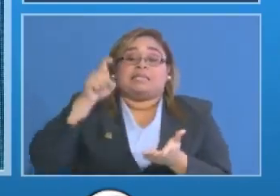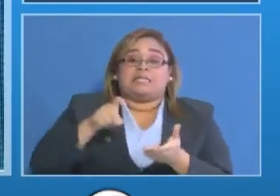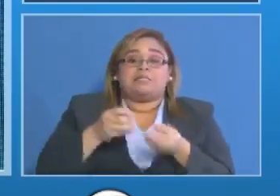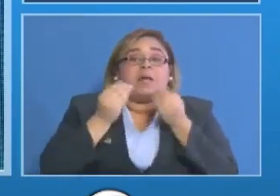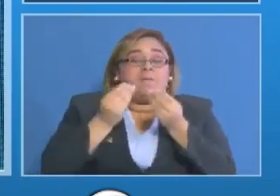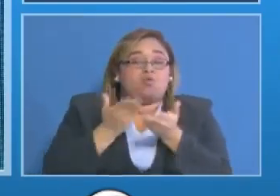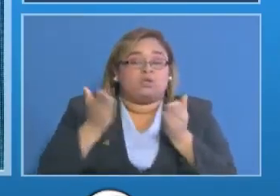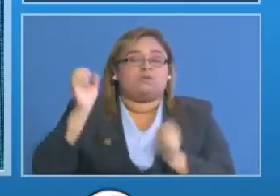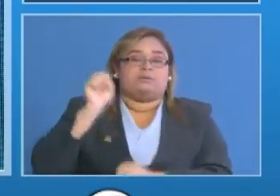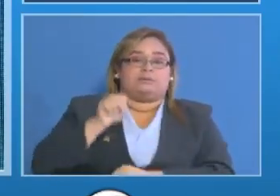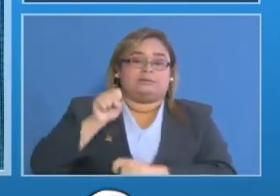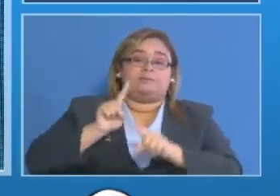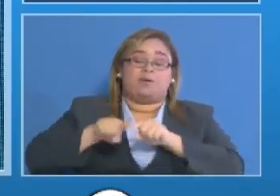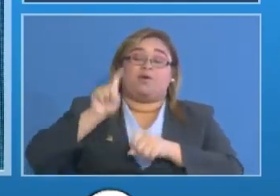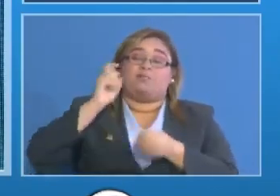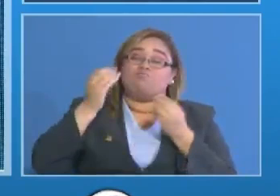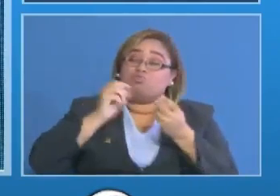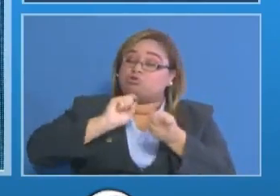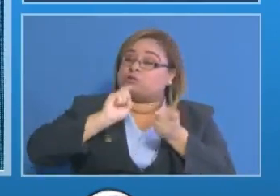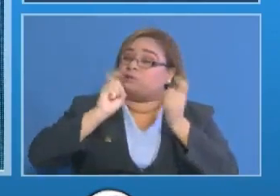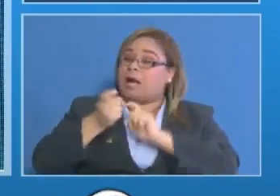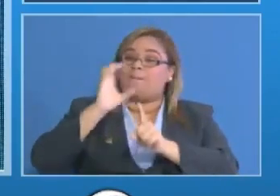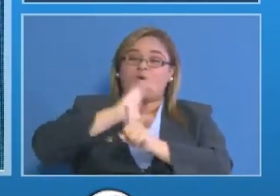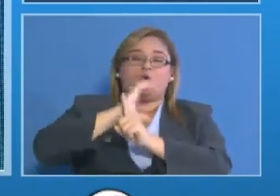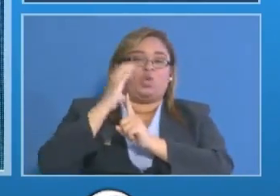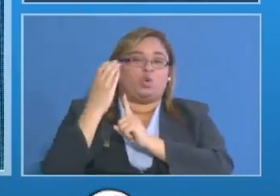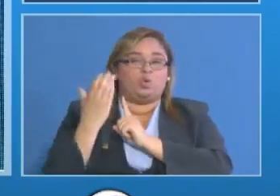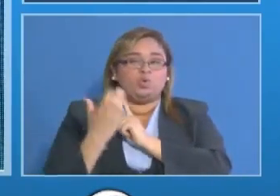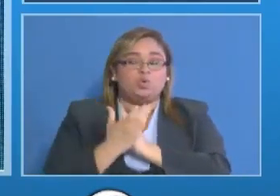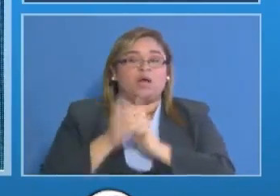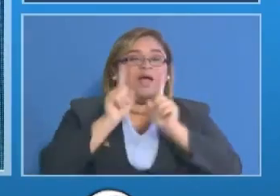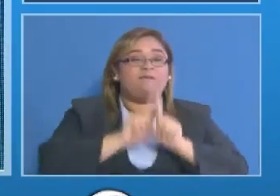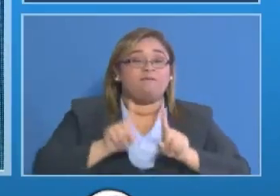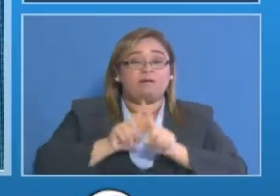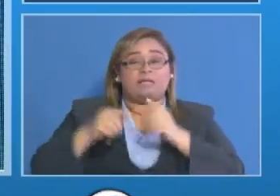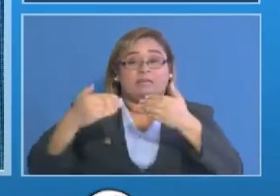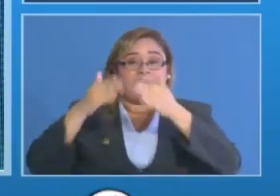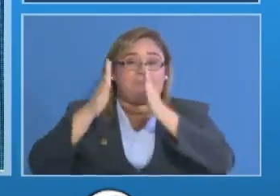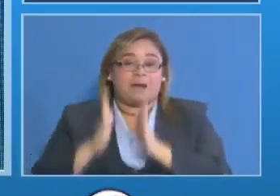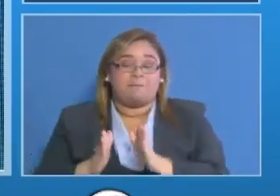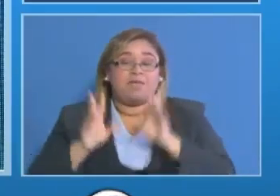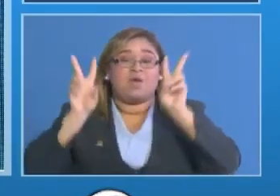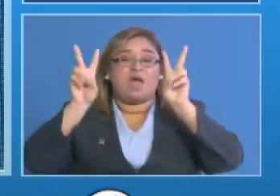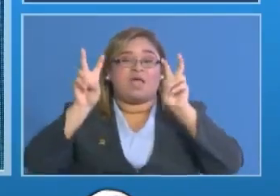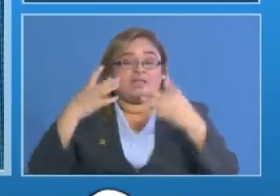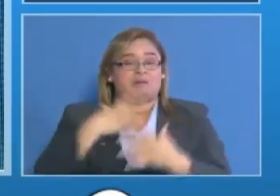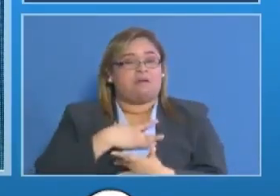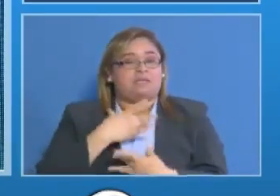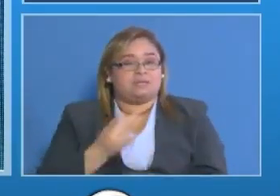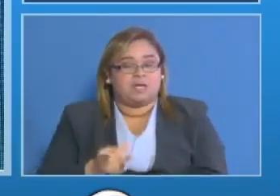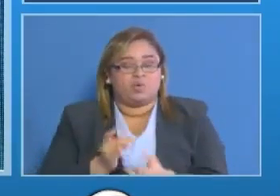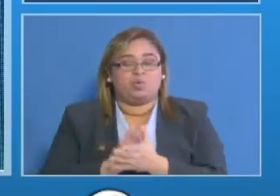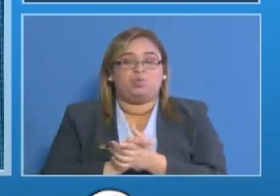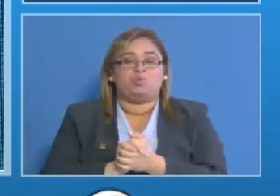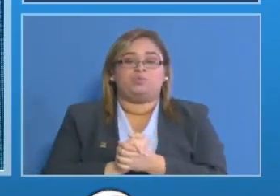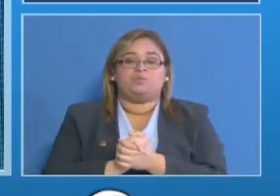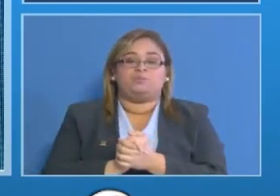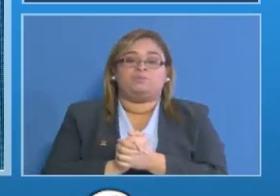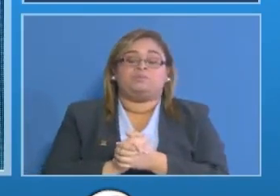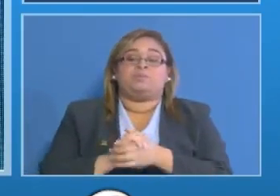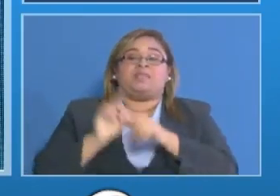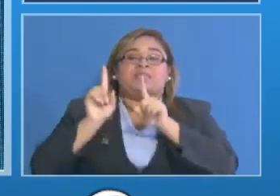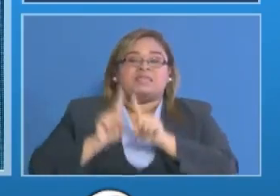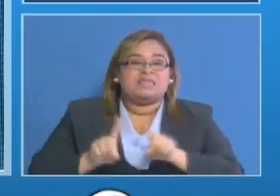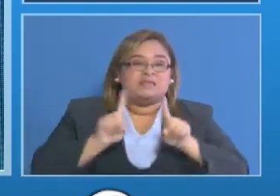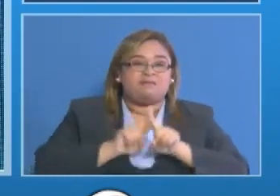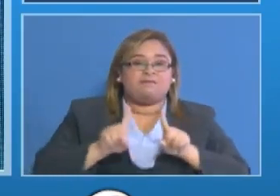va a requerir que cambiemos la cultura de cada uno de los panameños en temas de salud las competencias de las